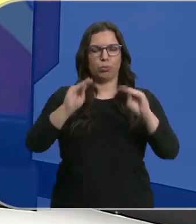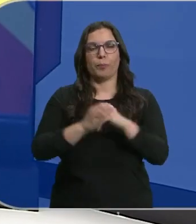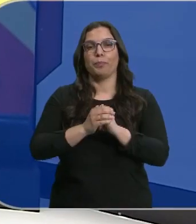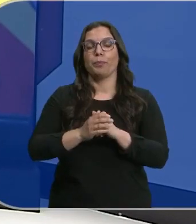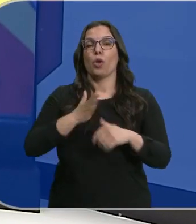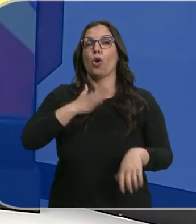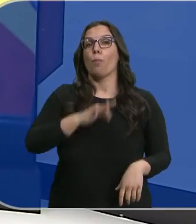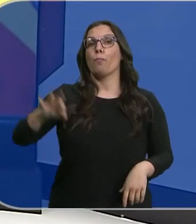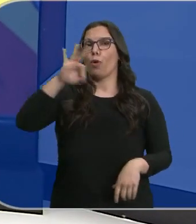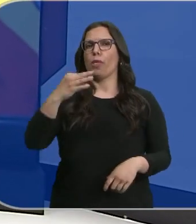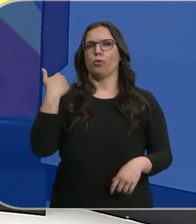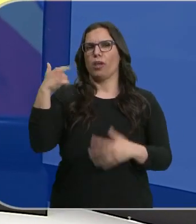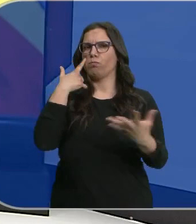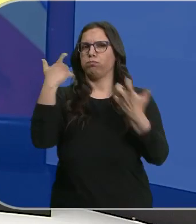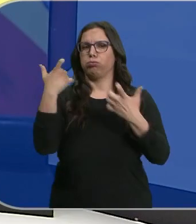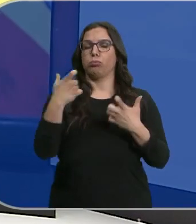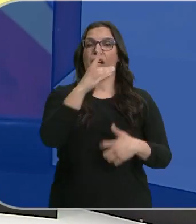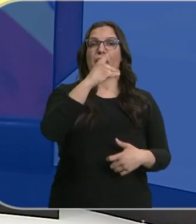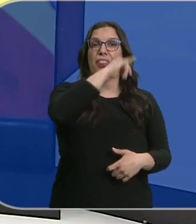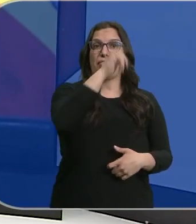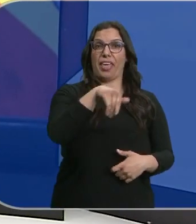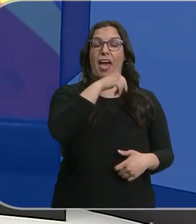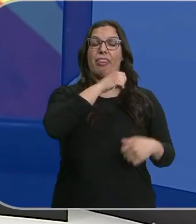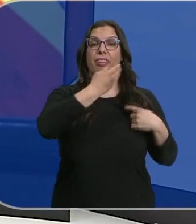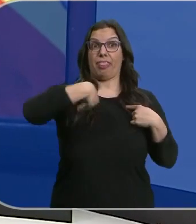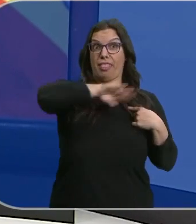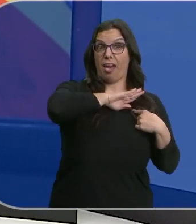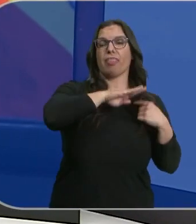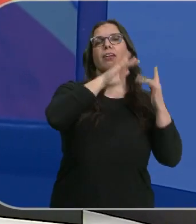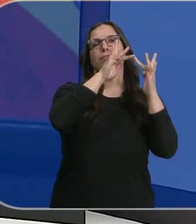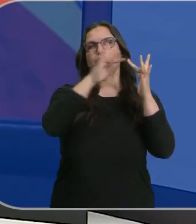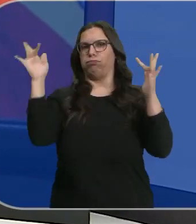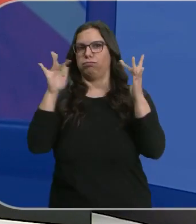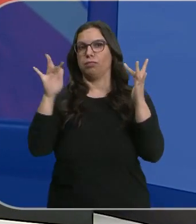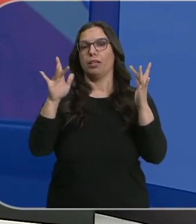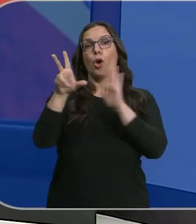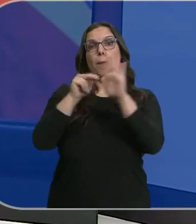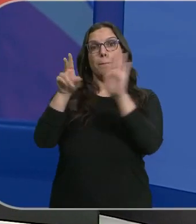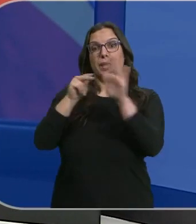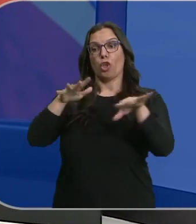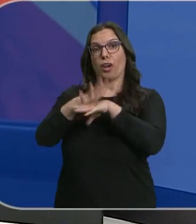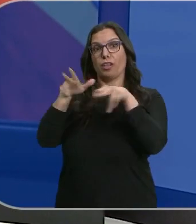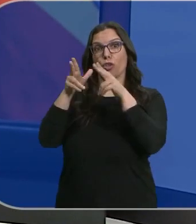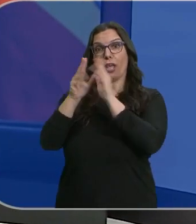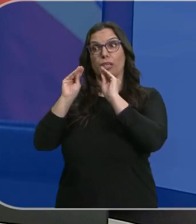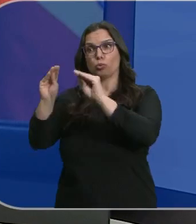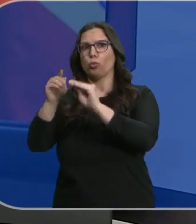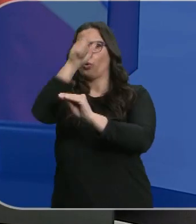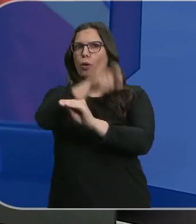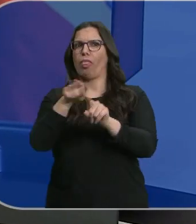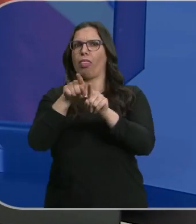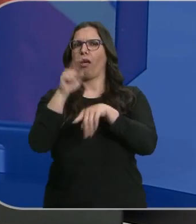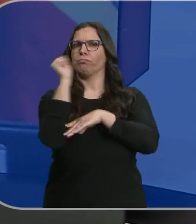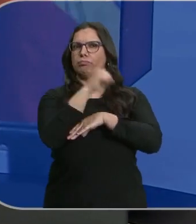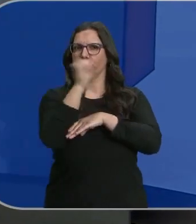Podemos ya no oculta su distanciamiento con Yolanda Díaz. Un vídeo en redes sociales de la formación morada la ignora frente a Yone Belarra e Irene Montero.